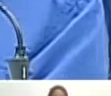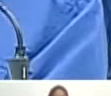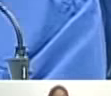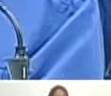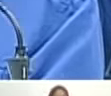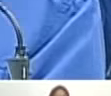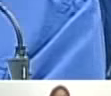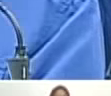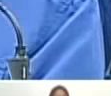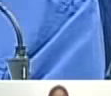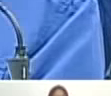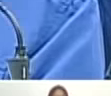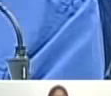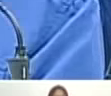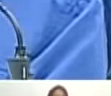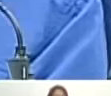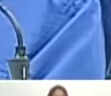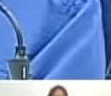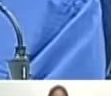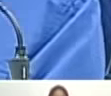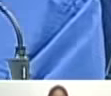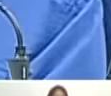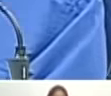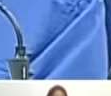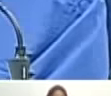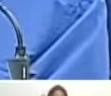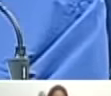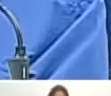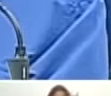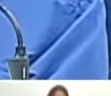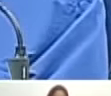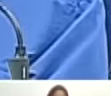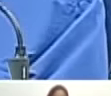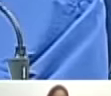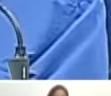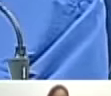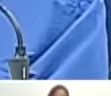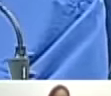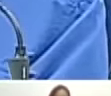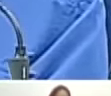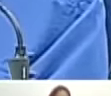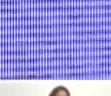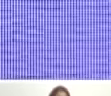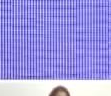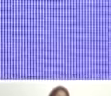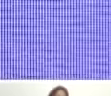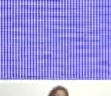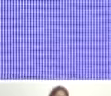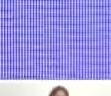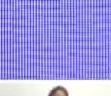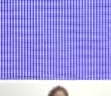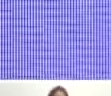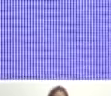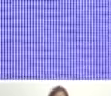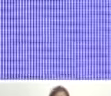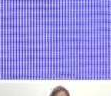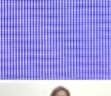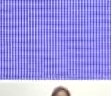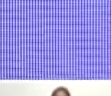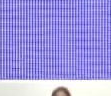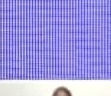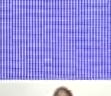e igualdad que va a llevar el nombre de gran misión Hugo Chávez para ir a acabar con las